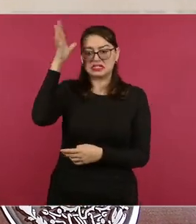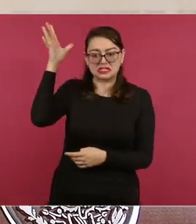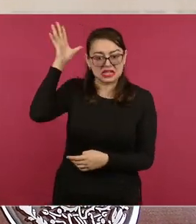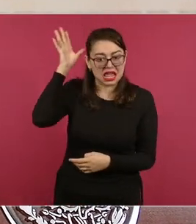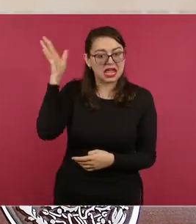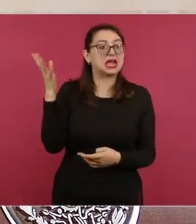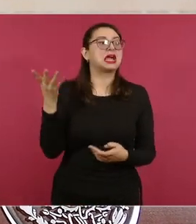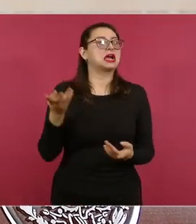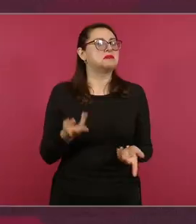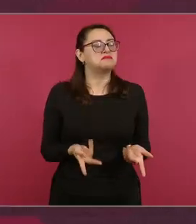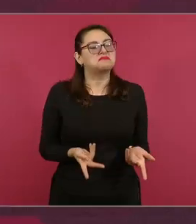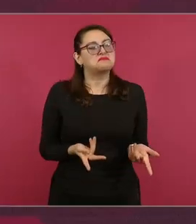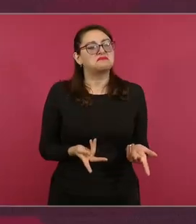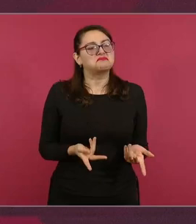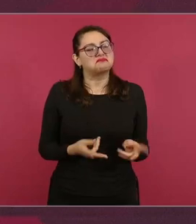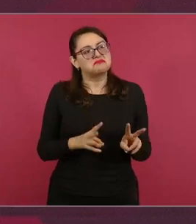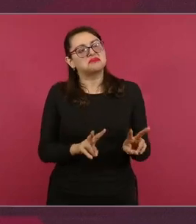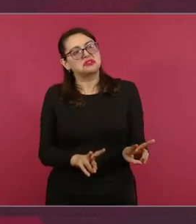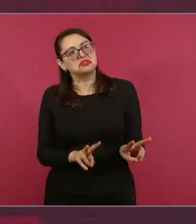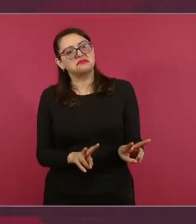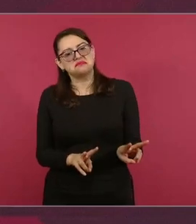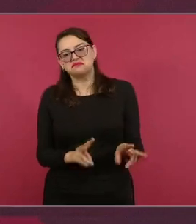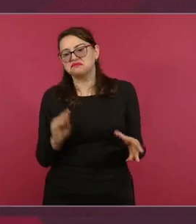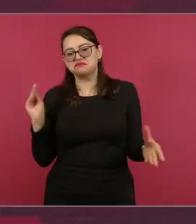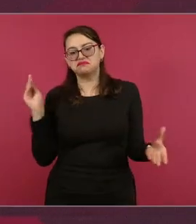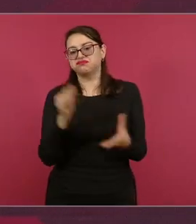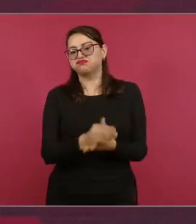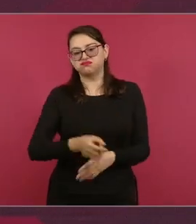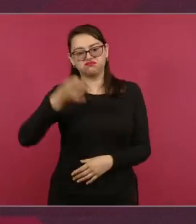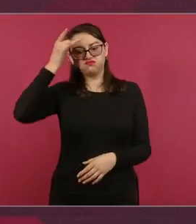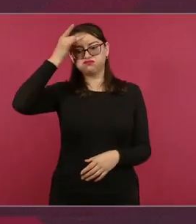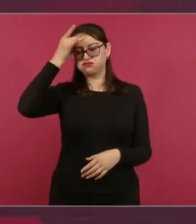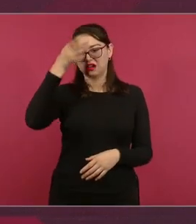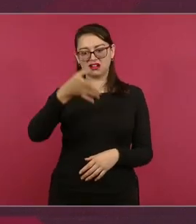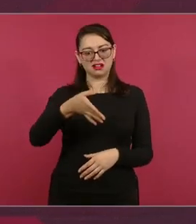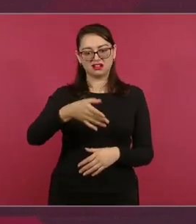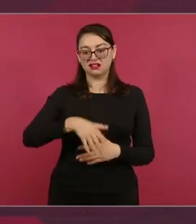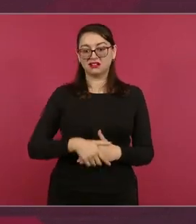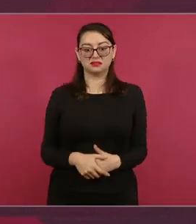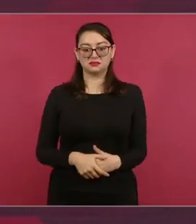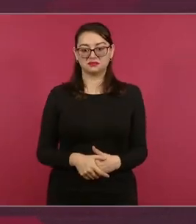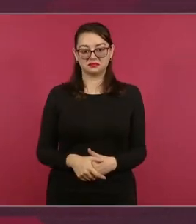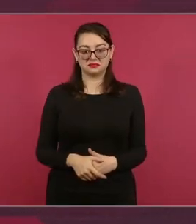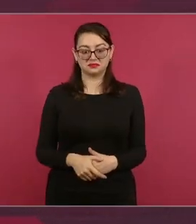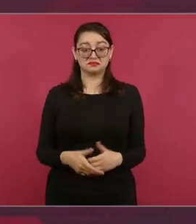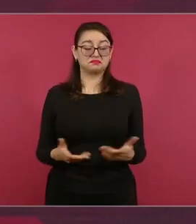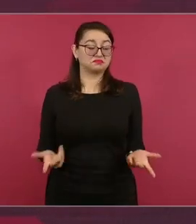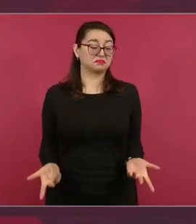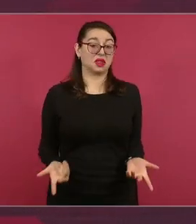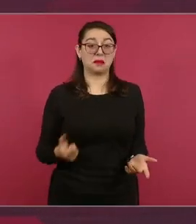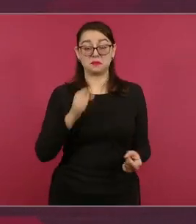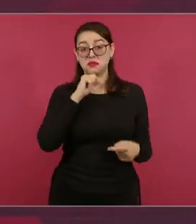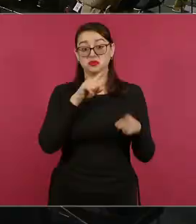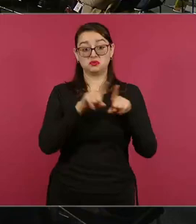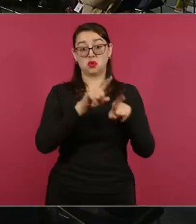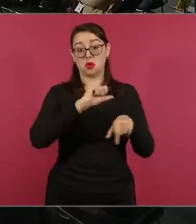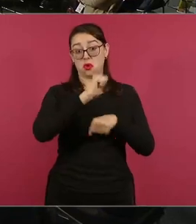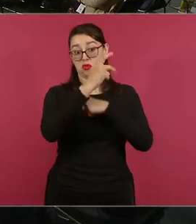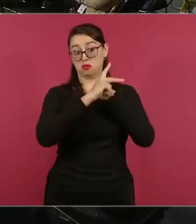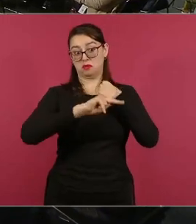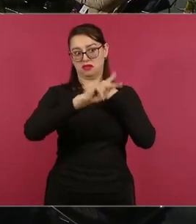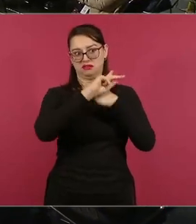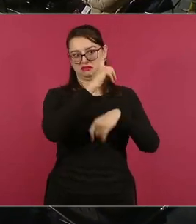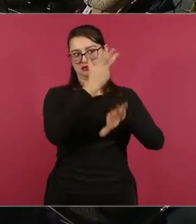Inmivisión, en el New York Times, el